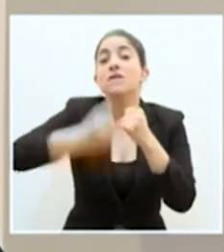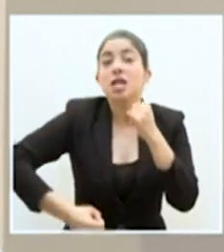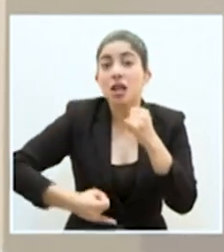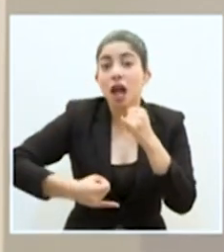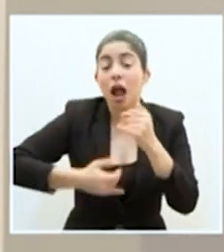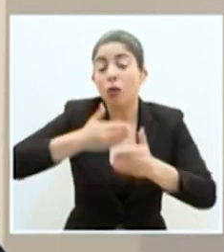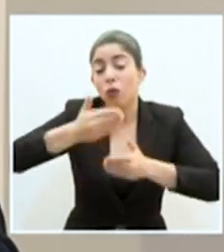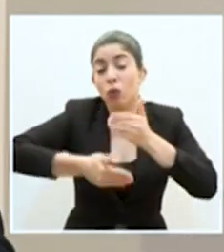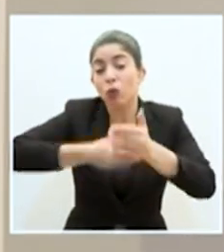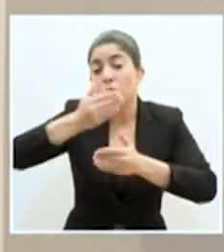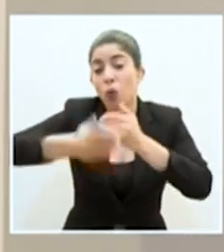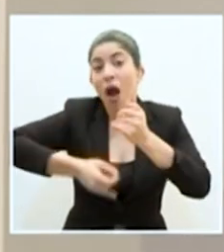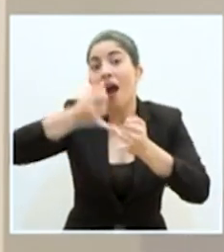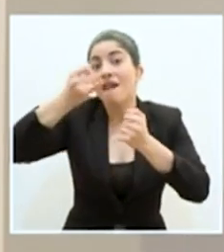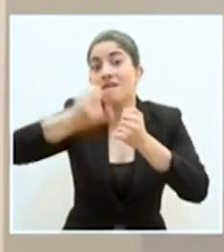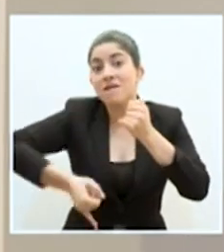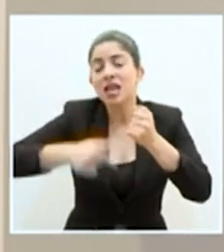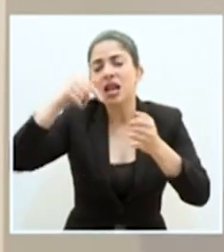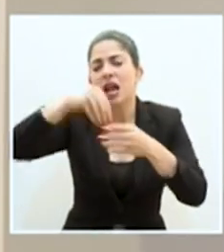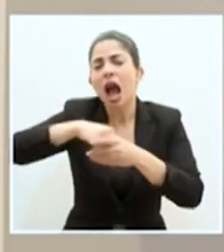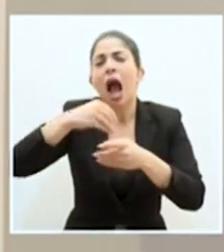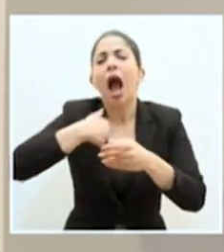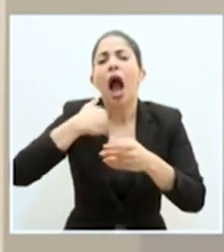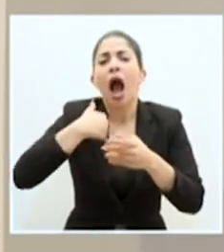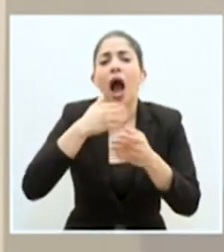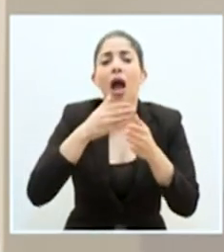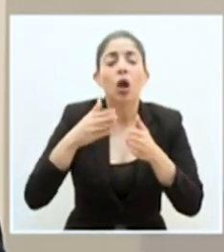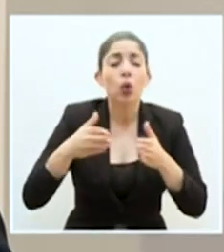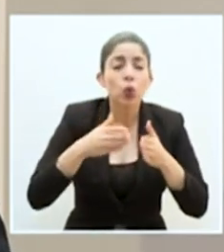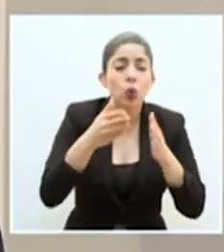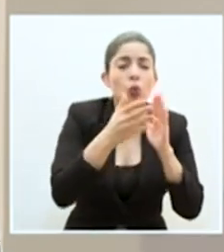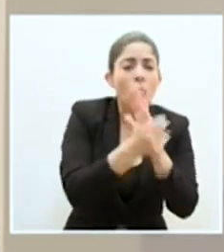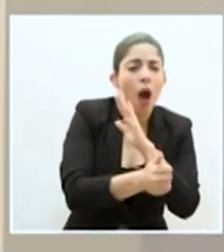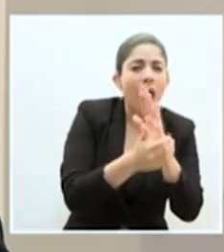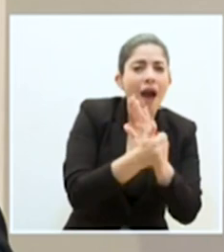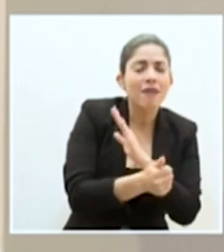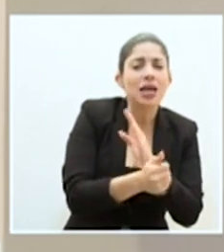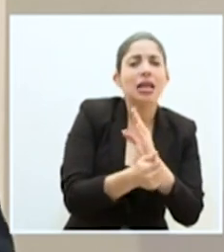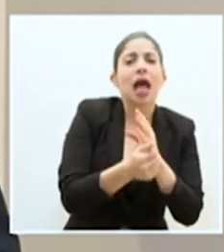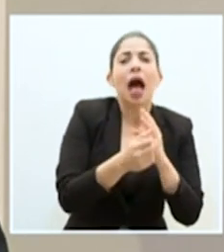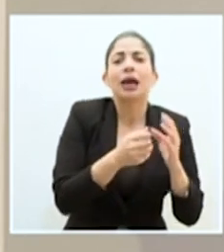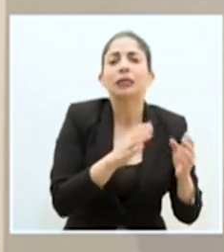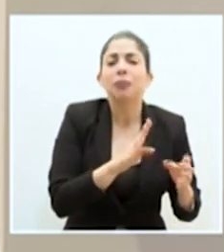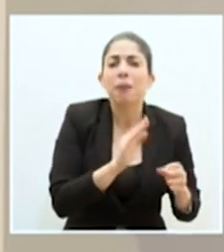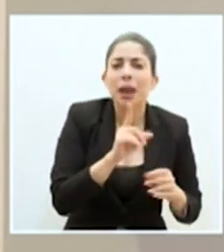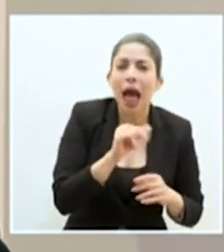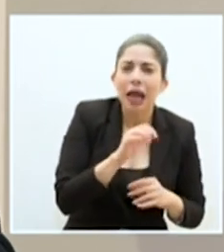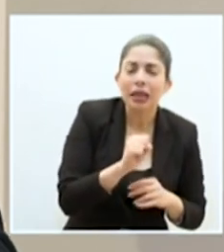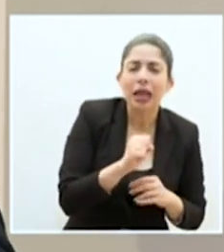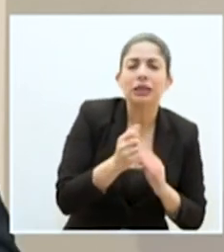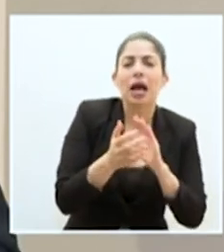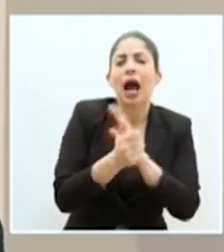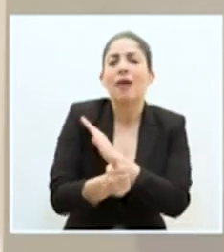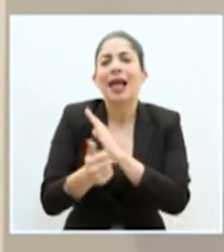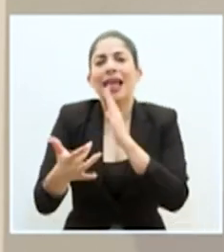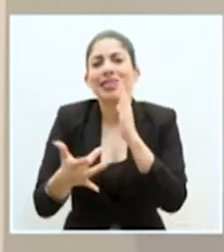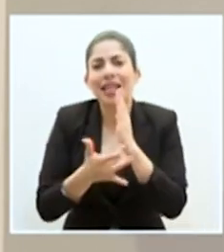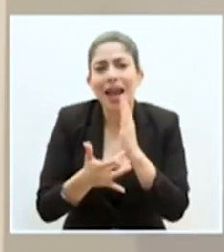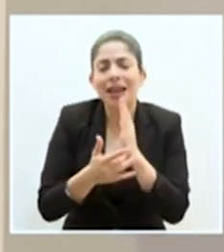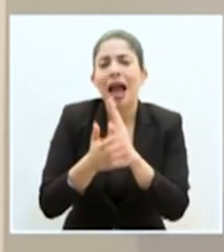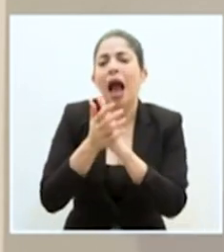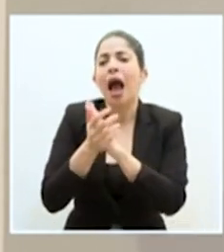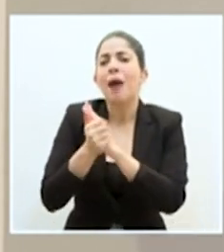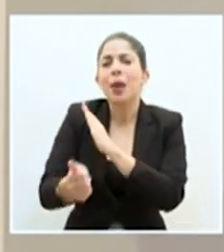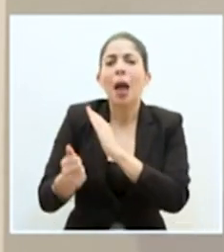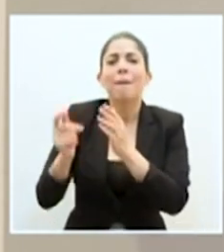proceso, en el cual habrá una combinación dentro de cada una de estas rutas, de habilidades blandas, de habilidades técnicas, de habilidades profesionales